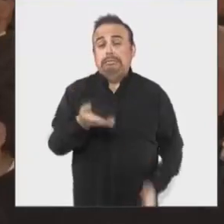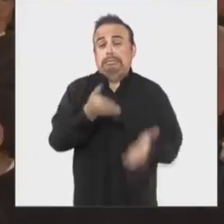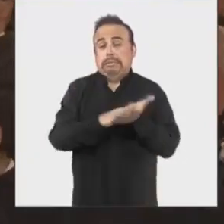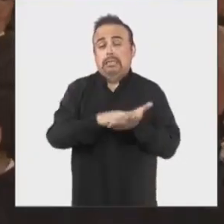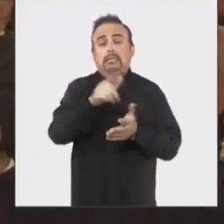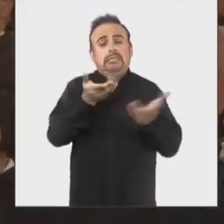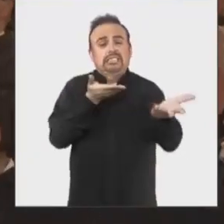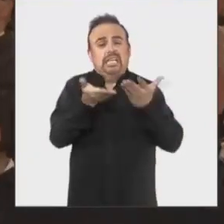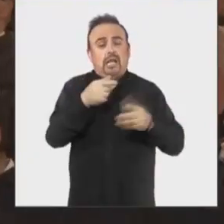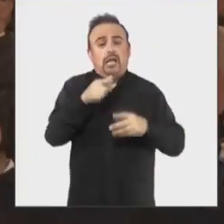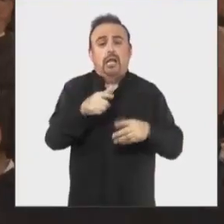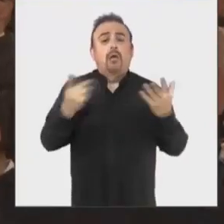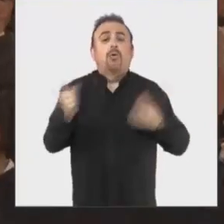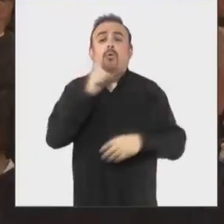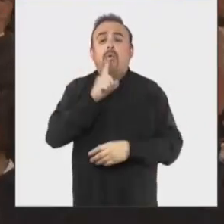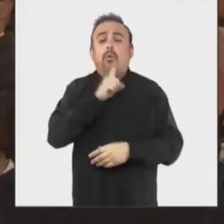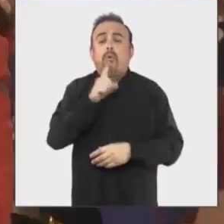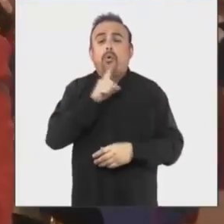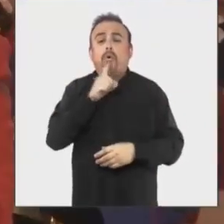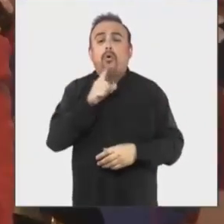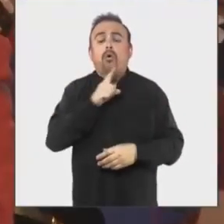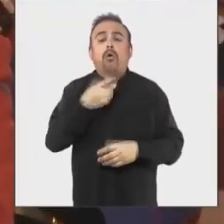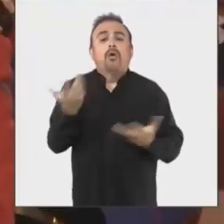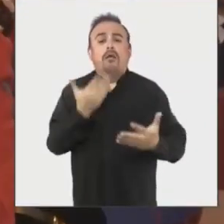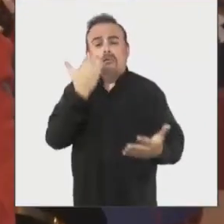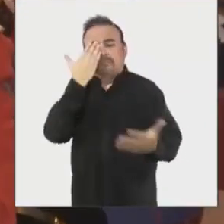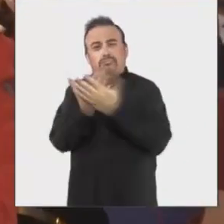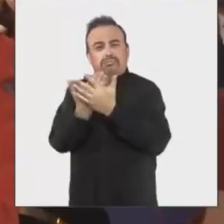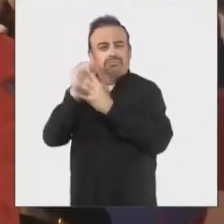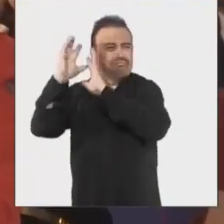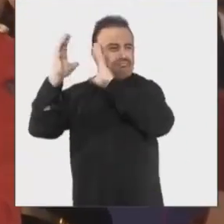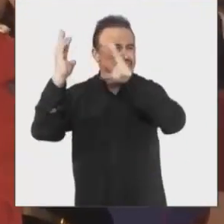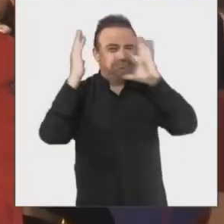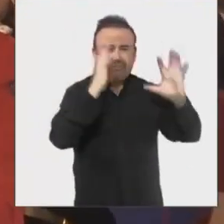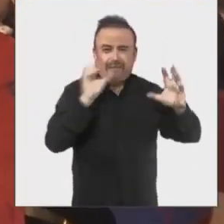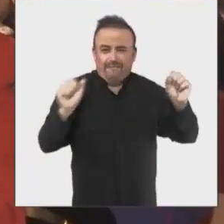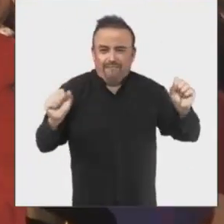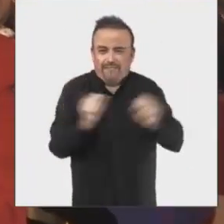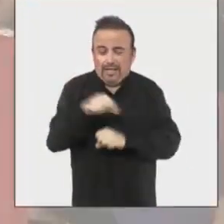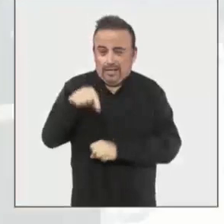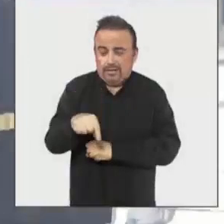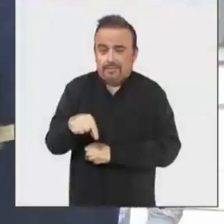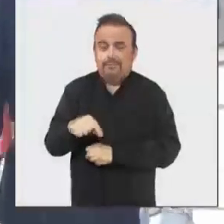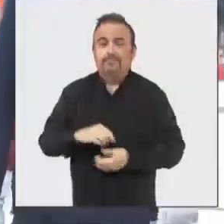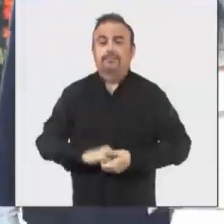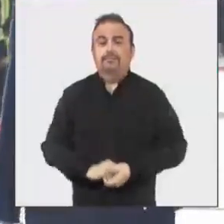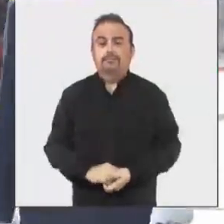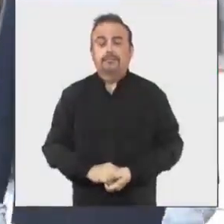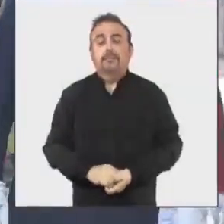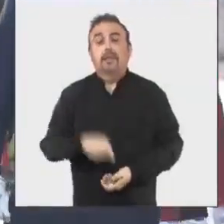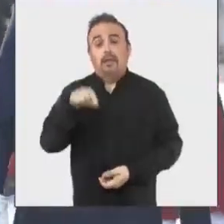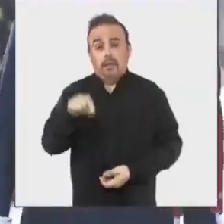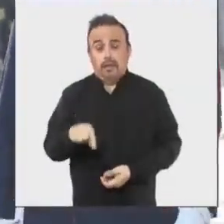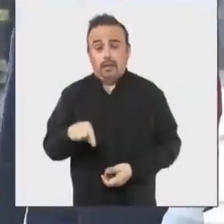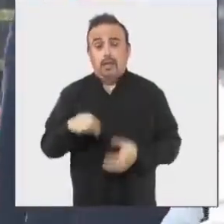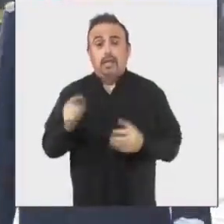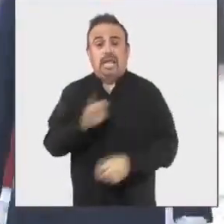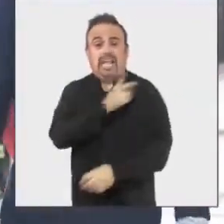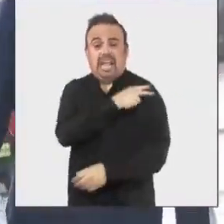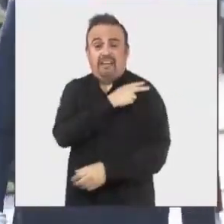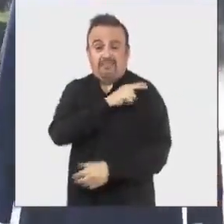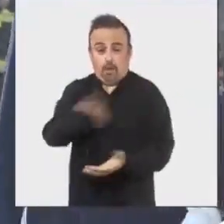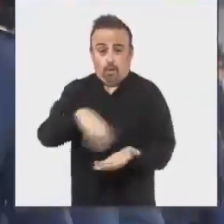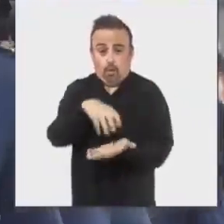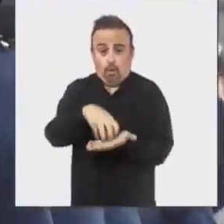en un acto de servicio durante el último sistema frontal que afectó al país. Por su parte, el jefe